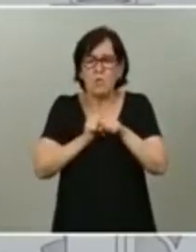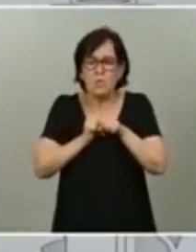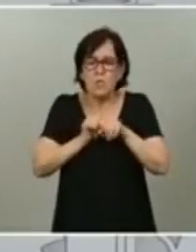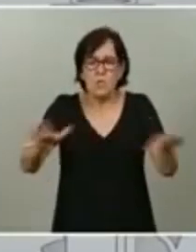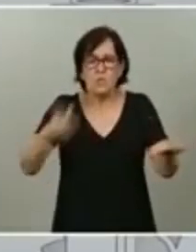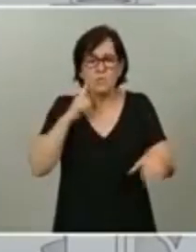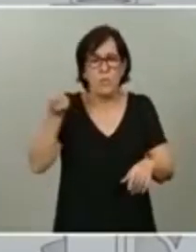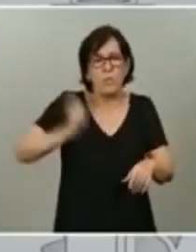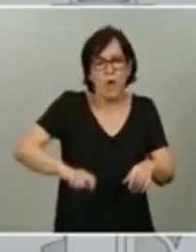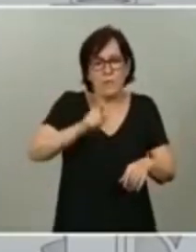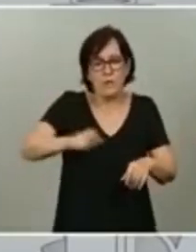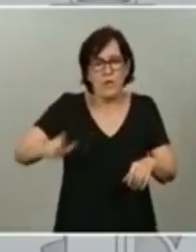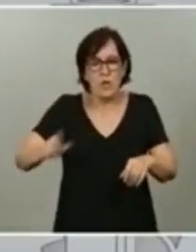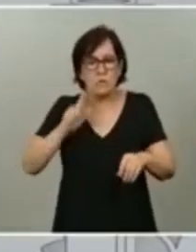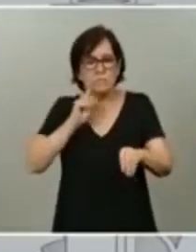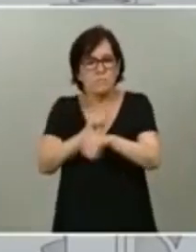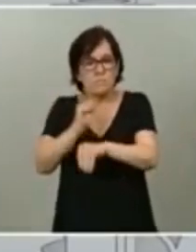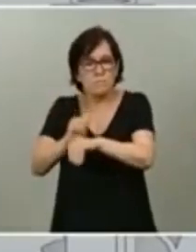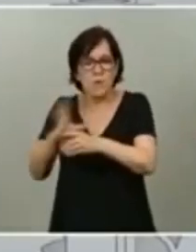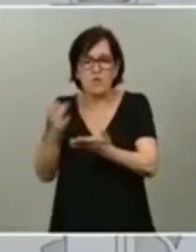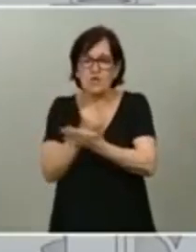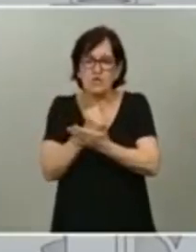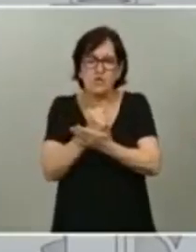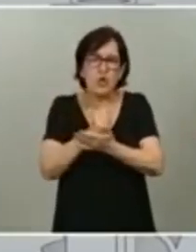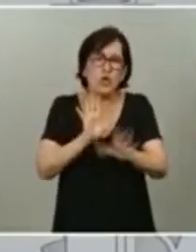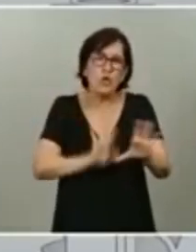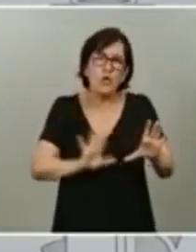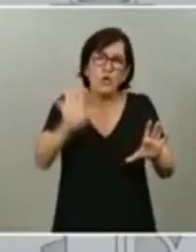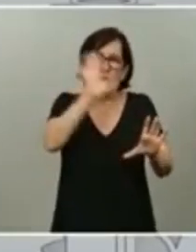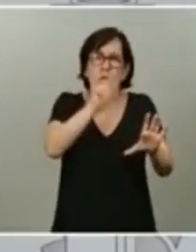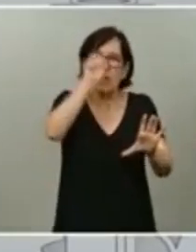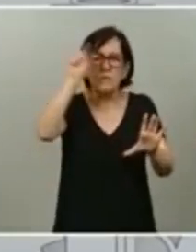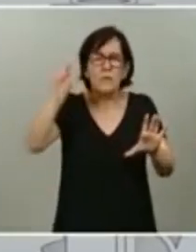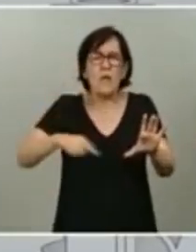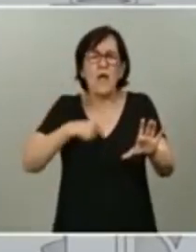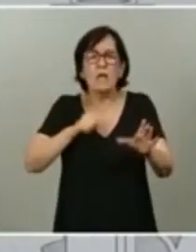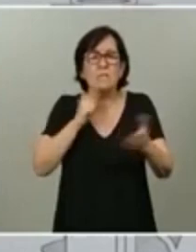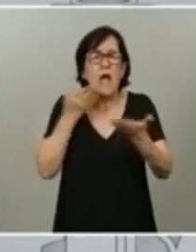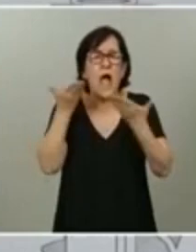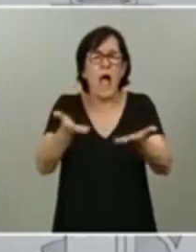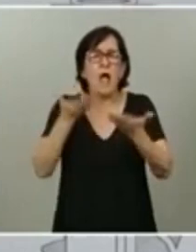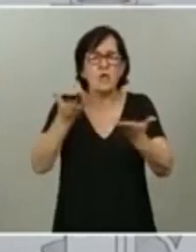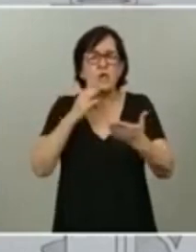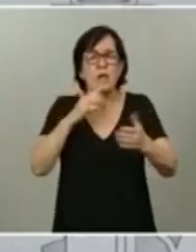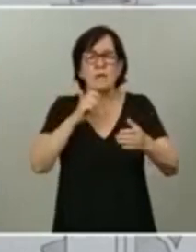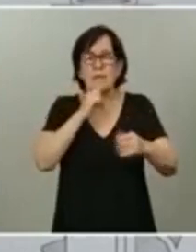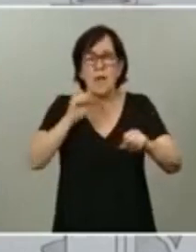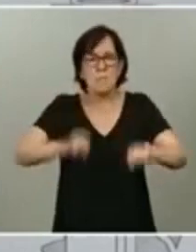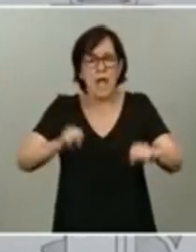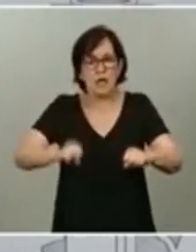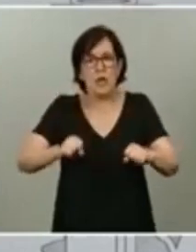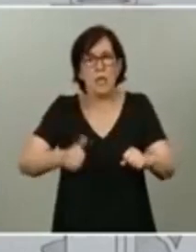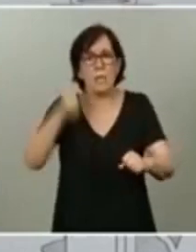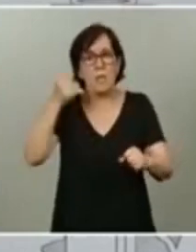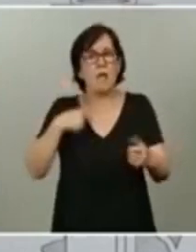y amparo en todos los rincones y por acudir en socorro de los mayores cuando estaban más desvalidos. Gracias